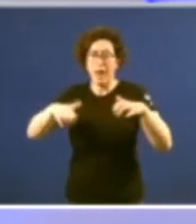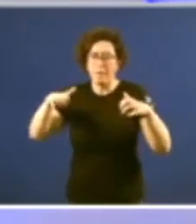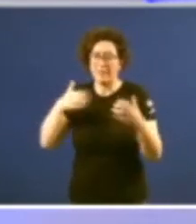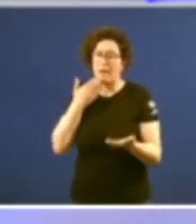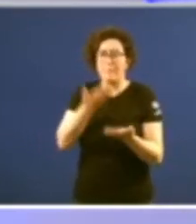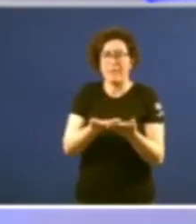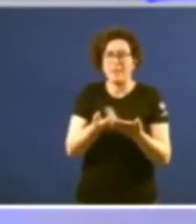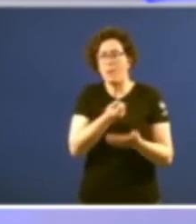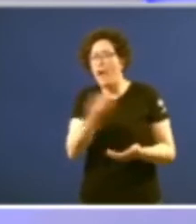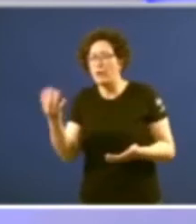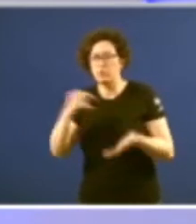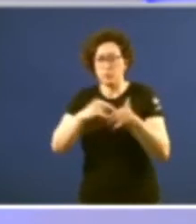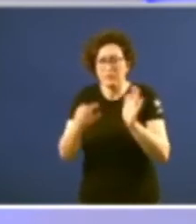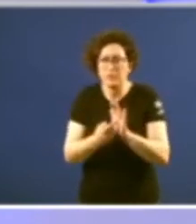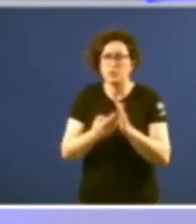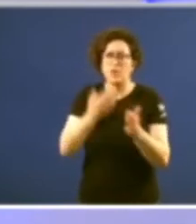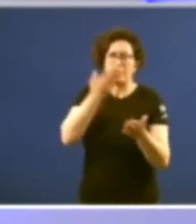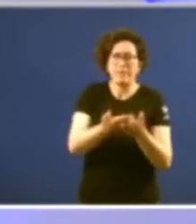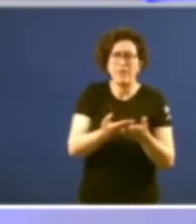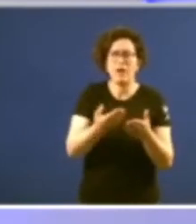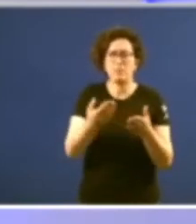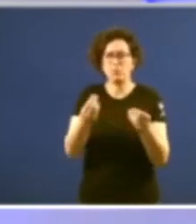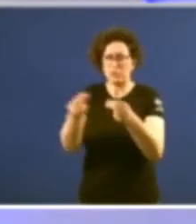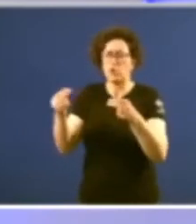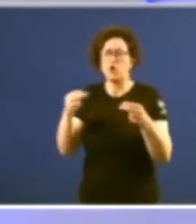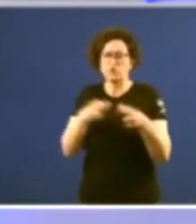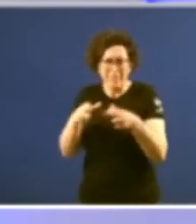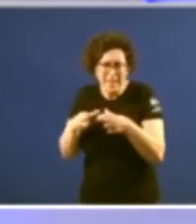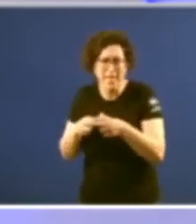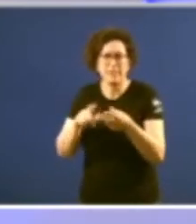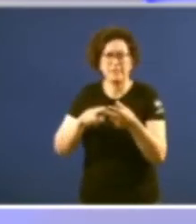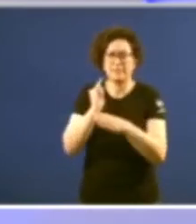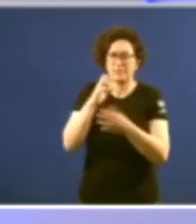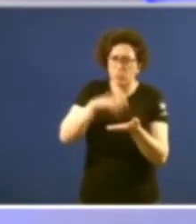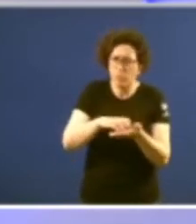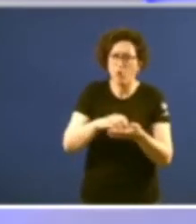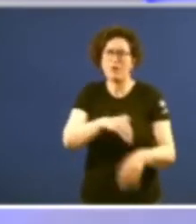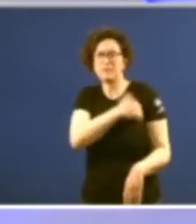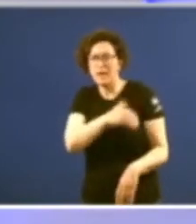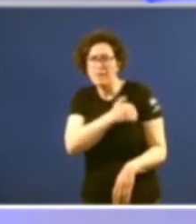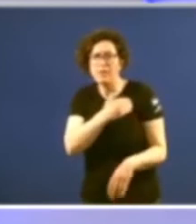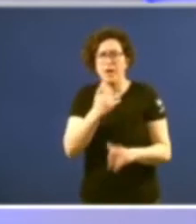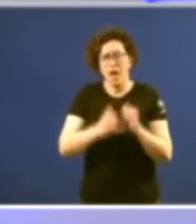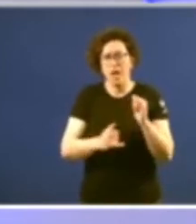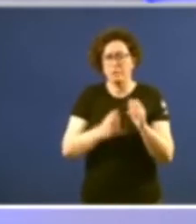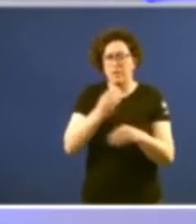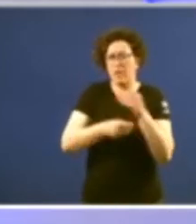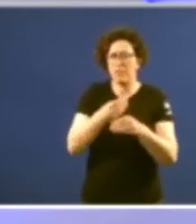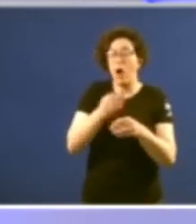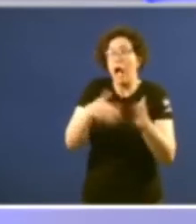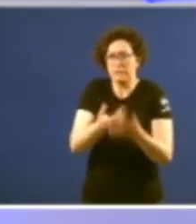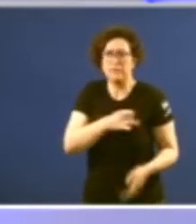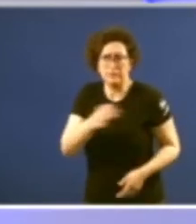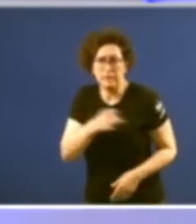proxectos e moitas sociedades institucións académias fixeron as súas sindicatos